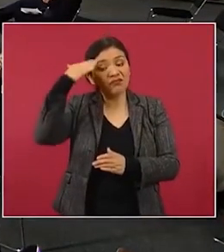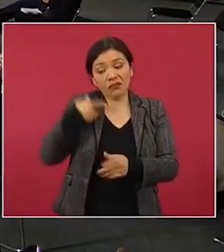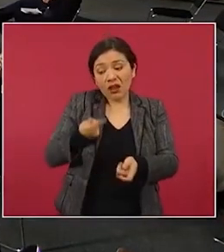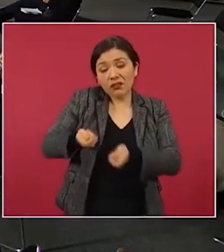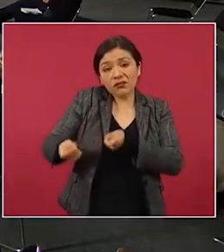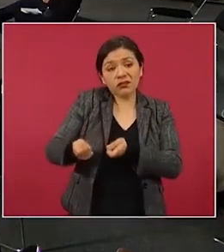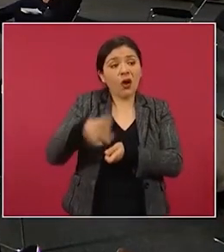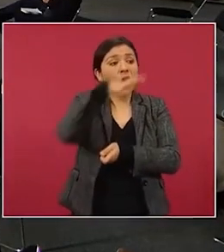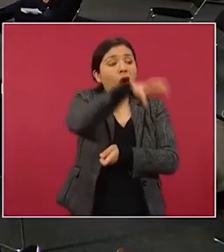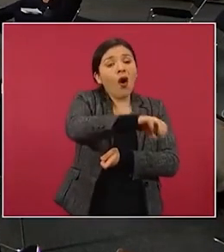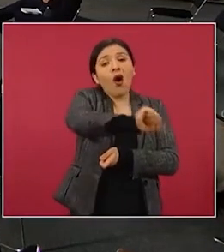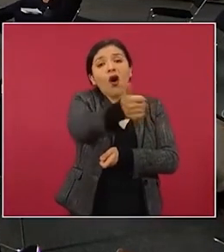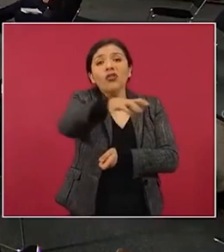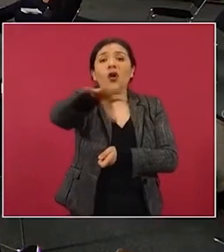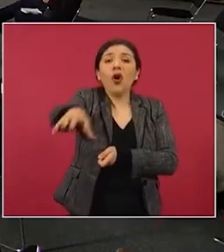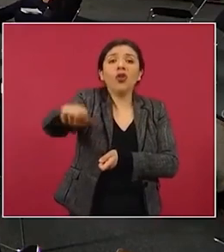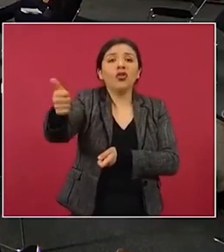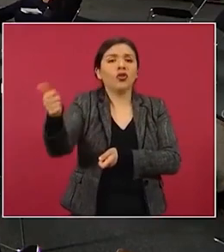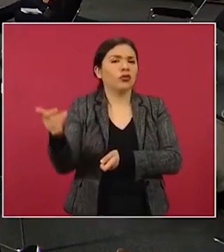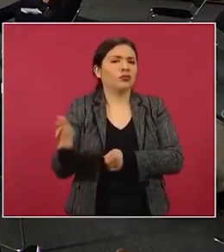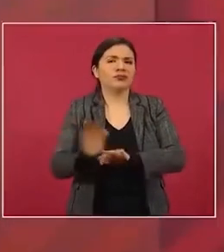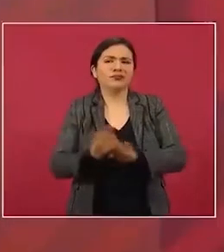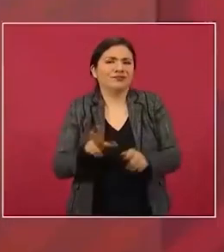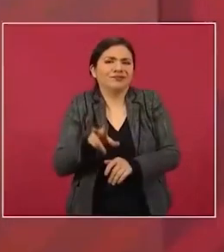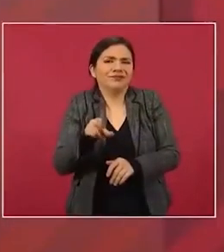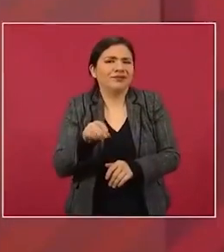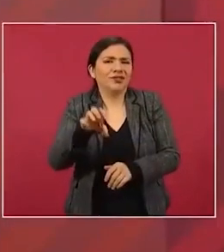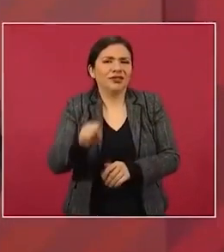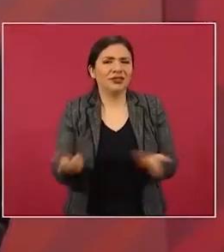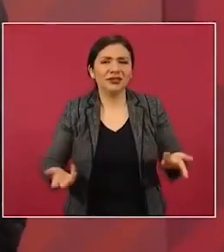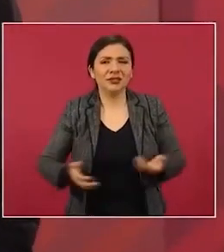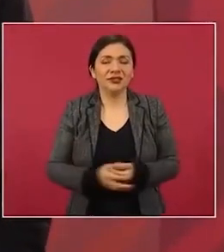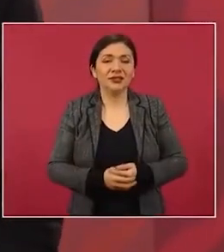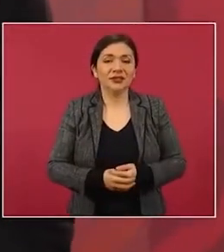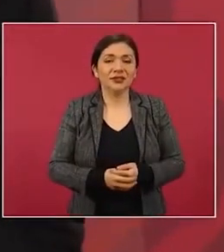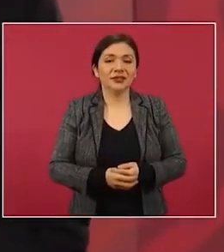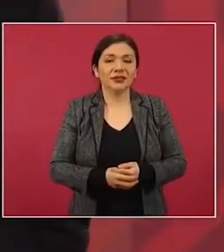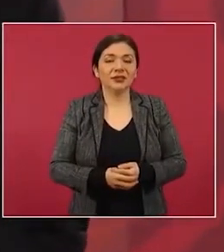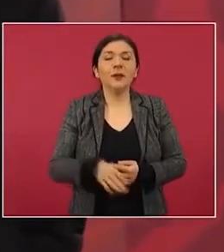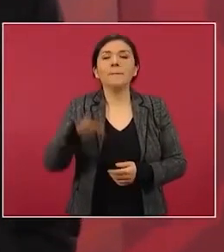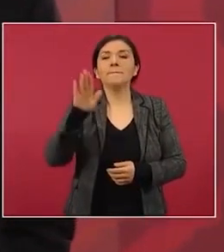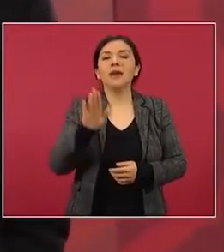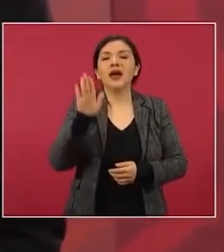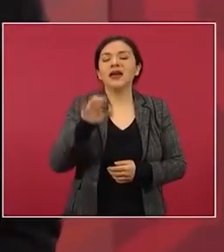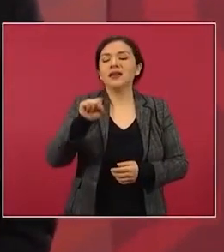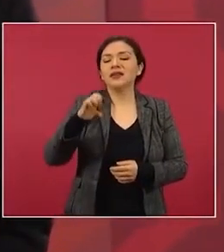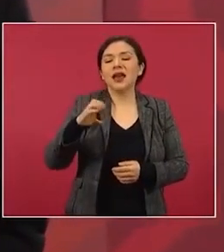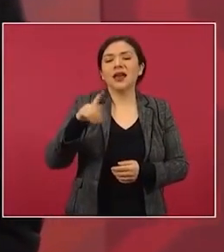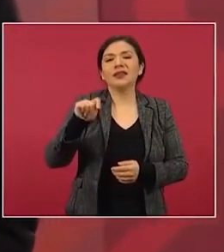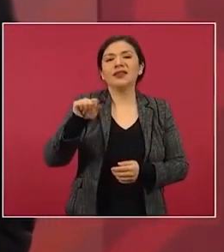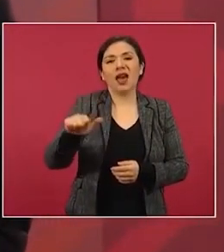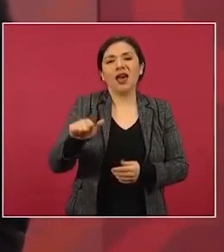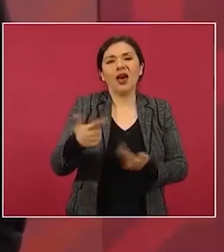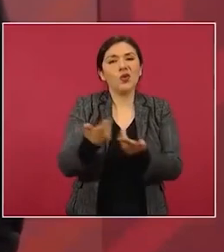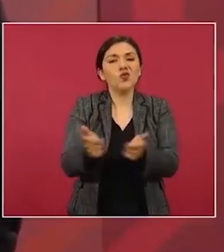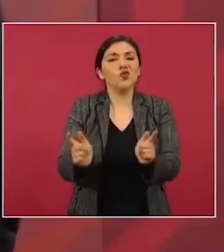exagerada, su secta, ¿no?